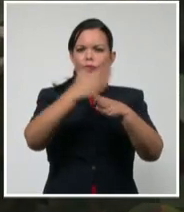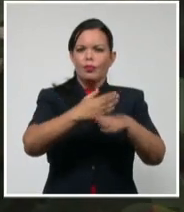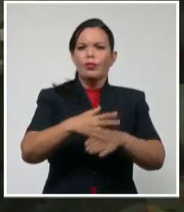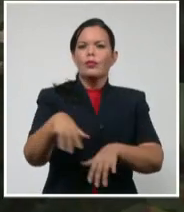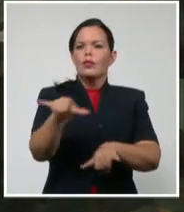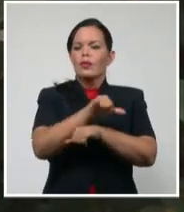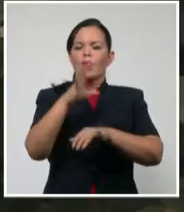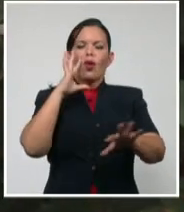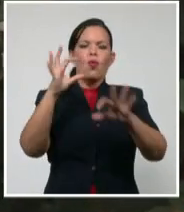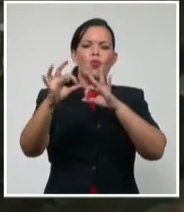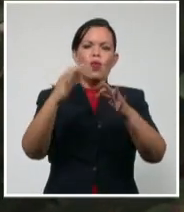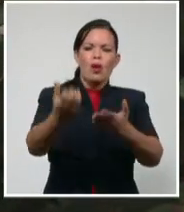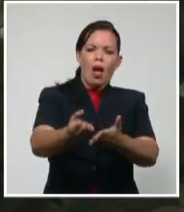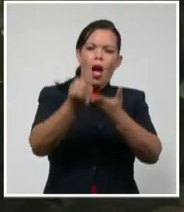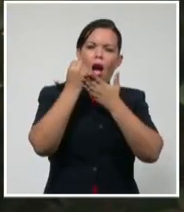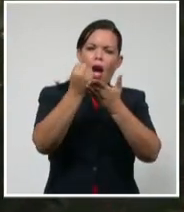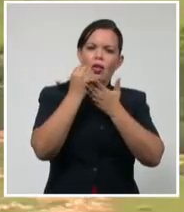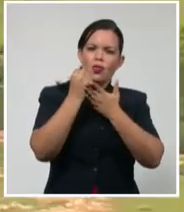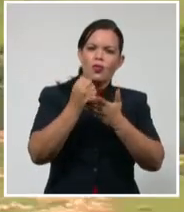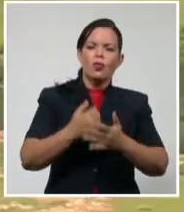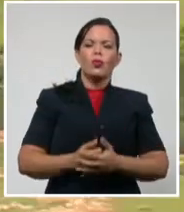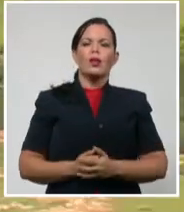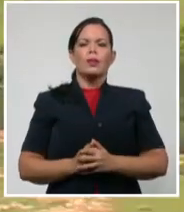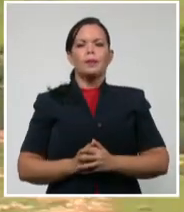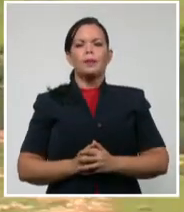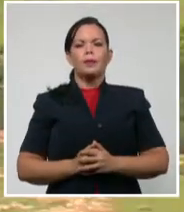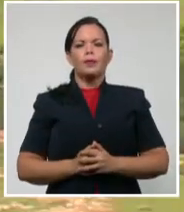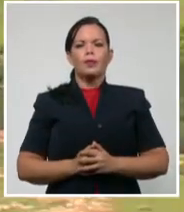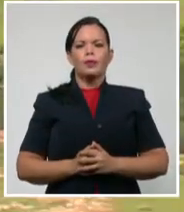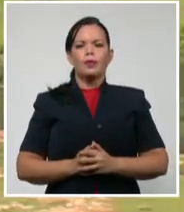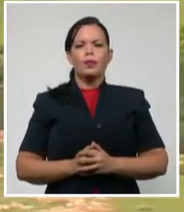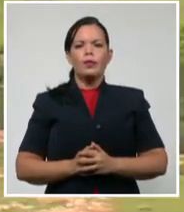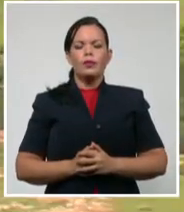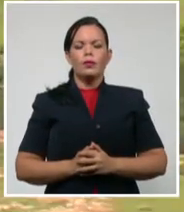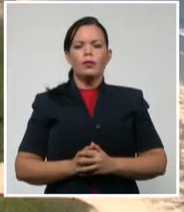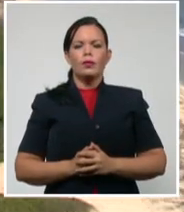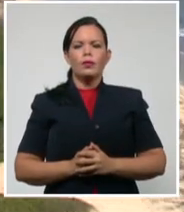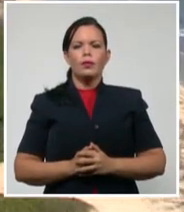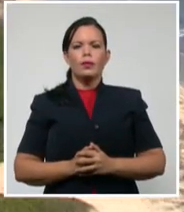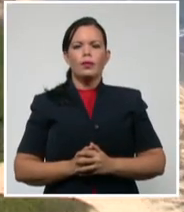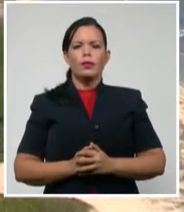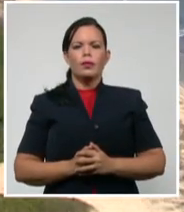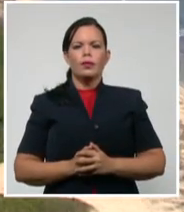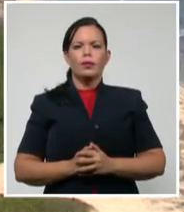sobre la meseta llana de Punta de Maicí. Arcel Tamayo y Miguel Reyes, Sistema Informativo de la Televisión.